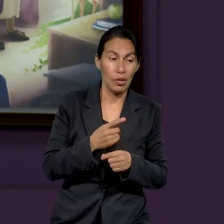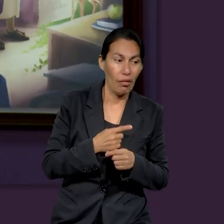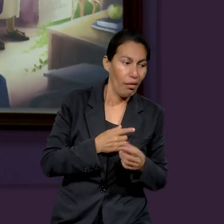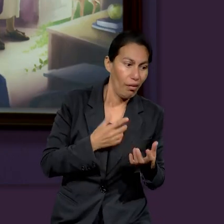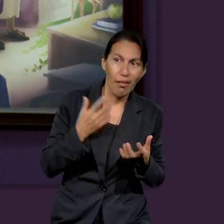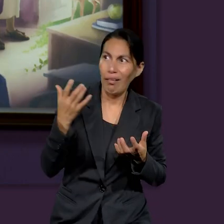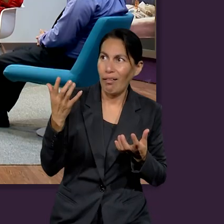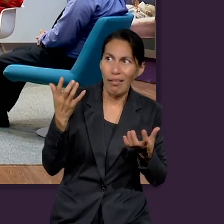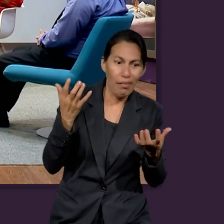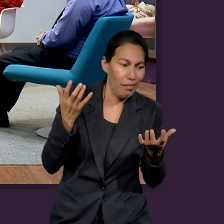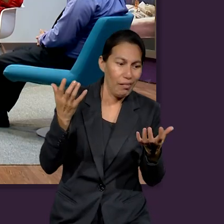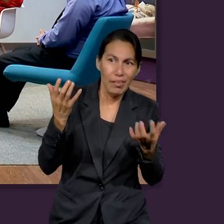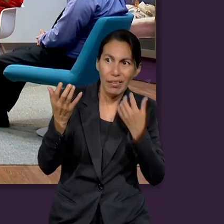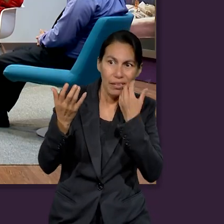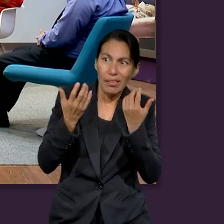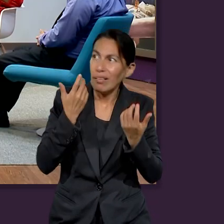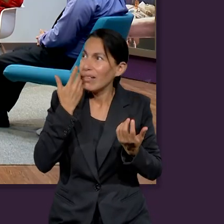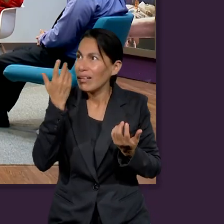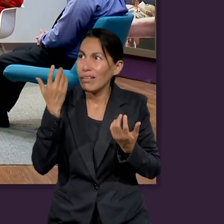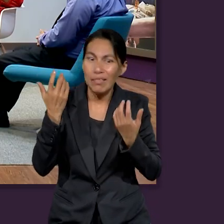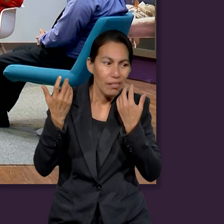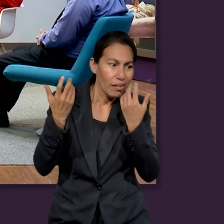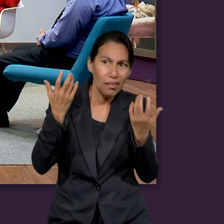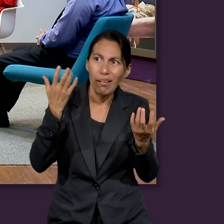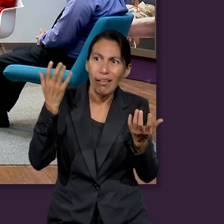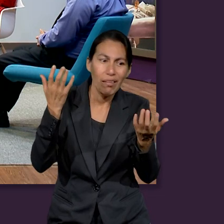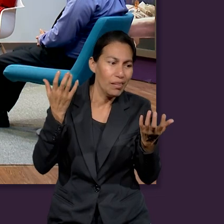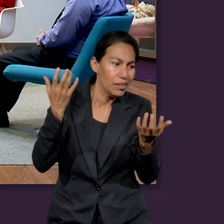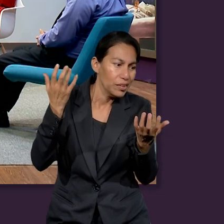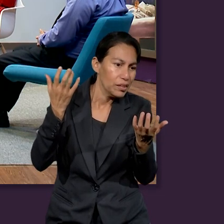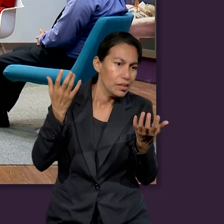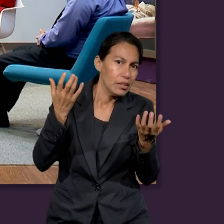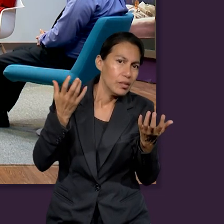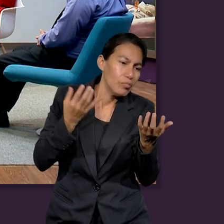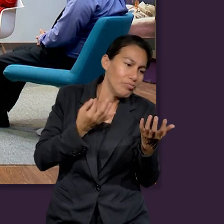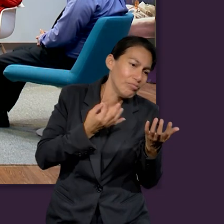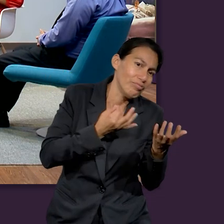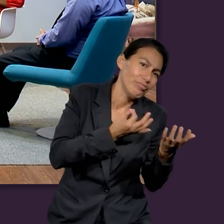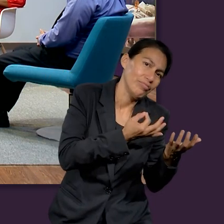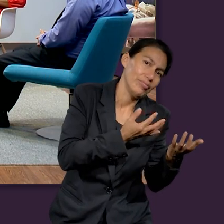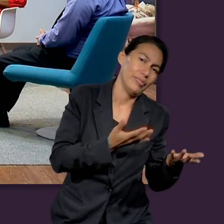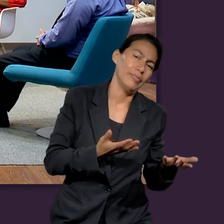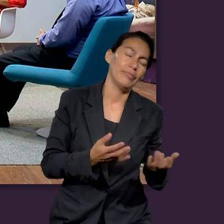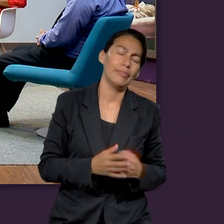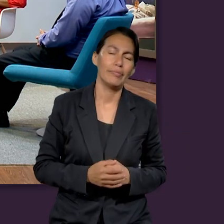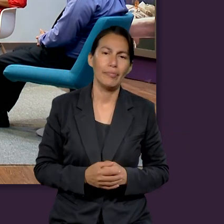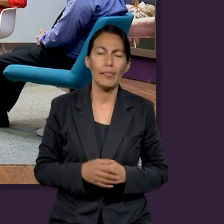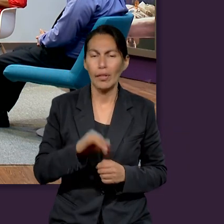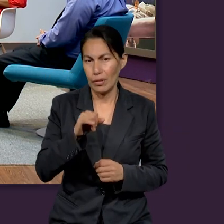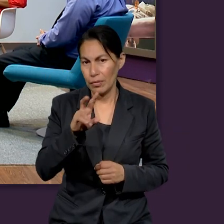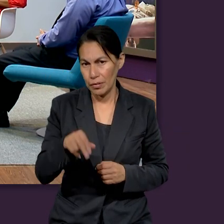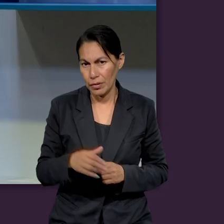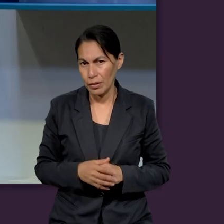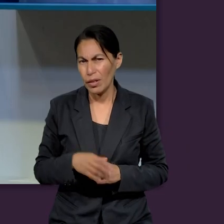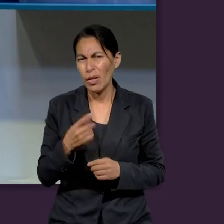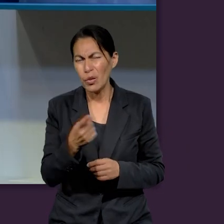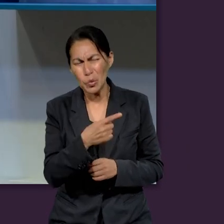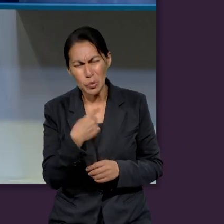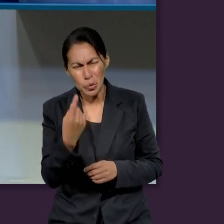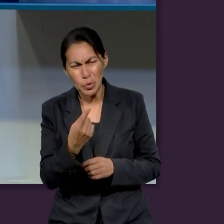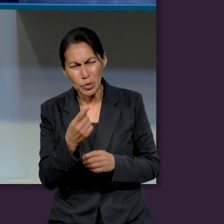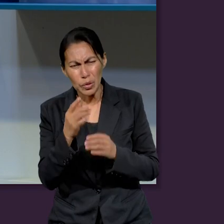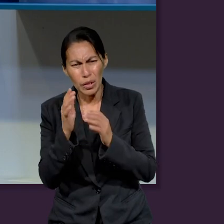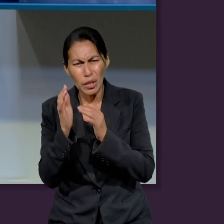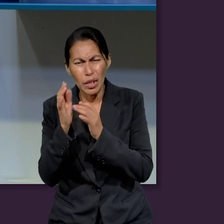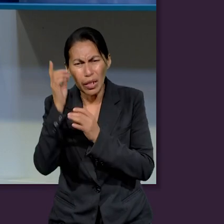No, es entregarse plenamente, porque si no estamos cometiendo el mismo pecado que cometieron estos personajes. Excelente. ¿Y cómo